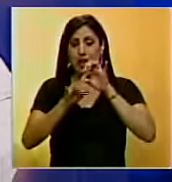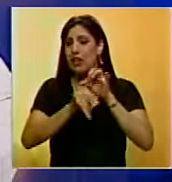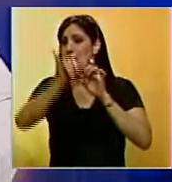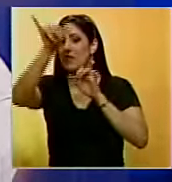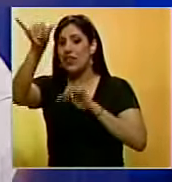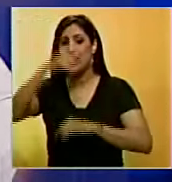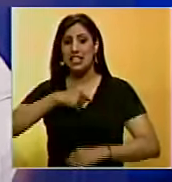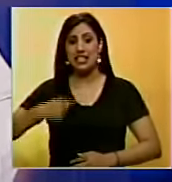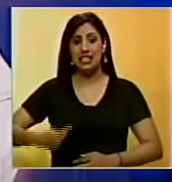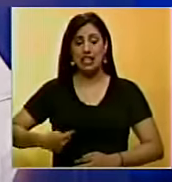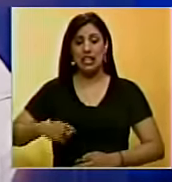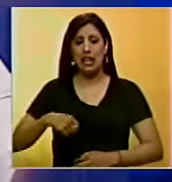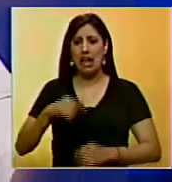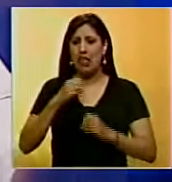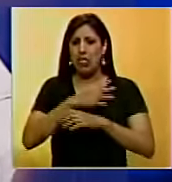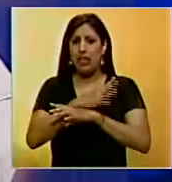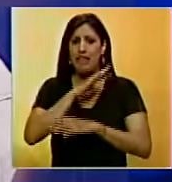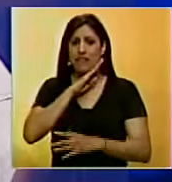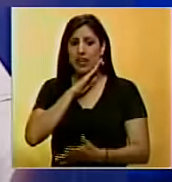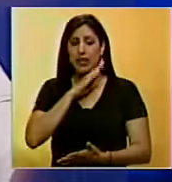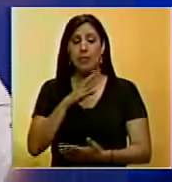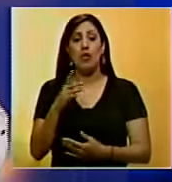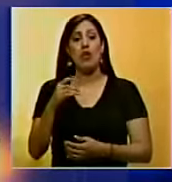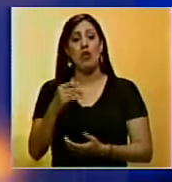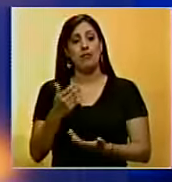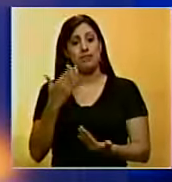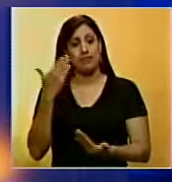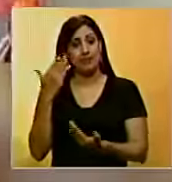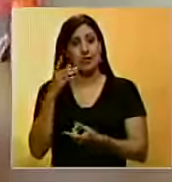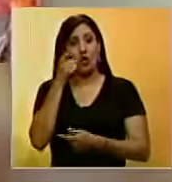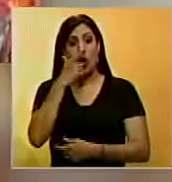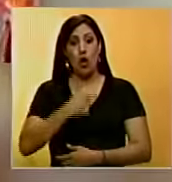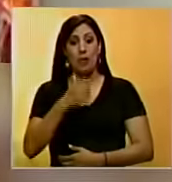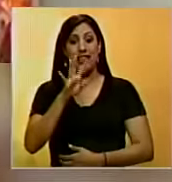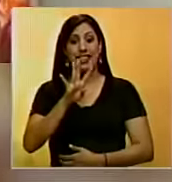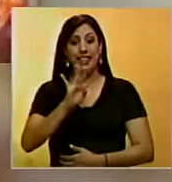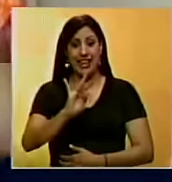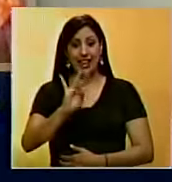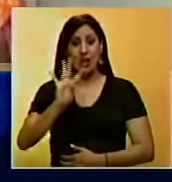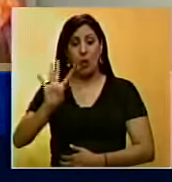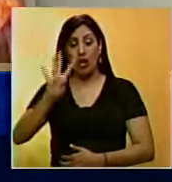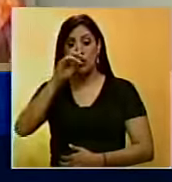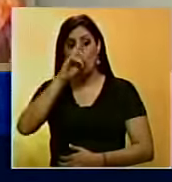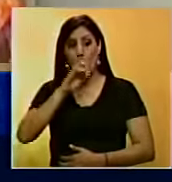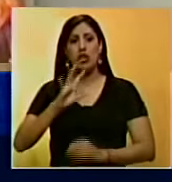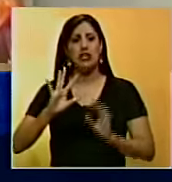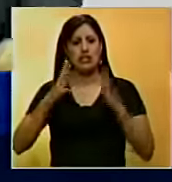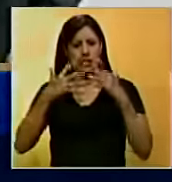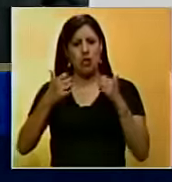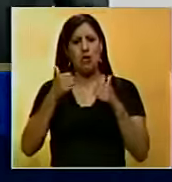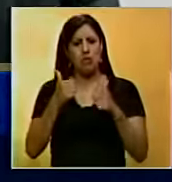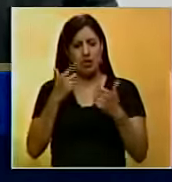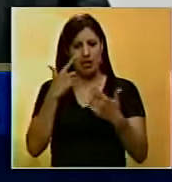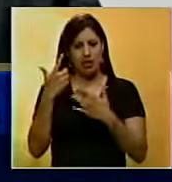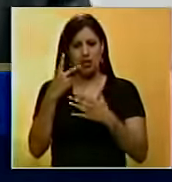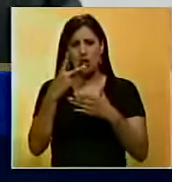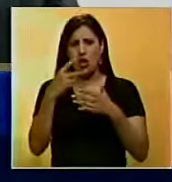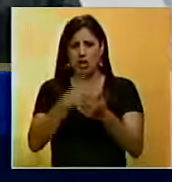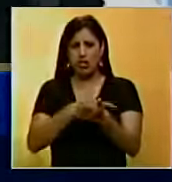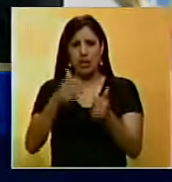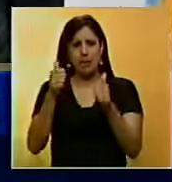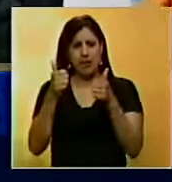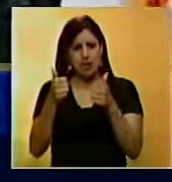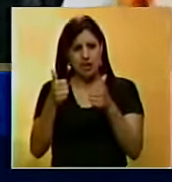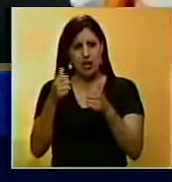hospital de la provincia de Jinxin, luego de combatir el virus. El hombre de 34 años se recuperó completamente, dando negativas las últimas